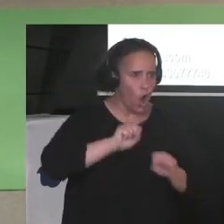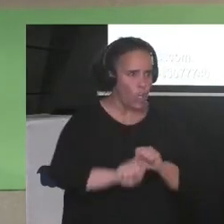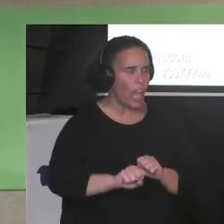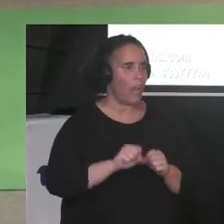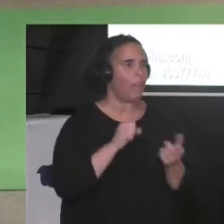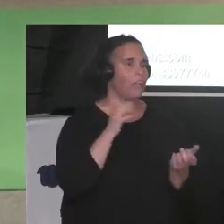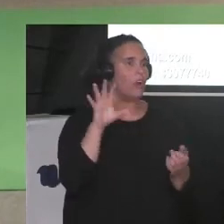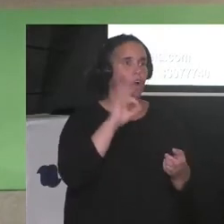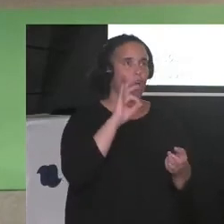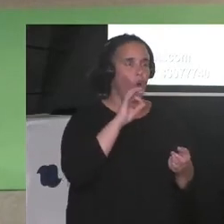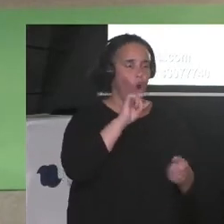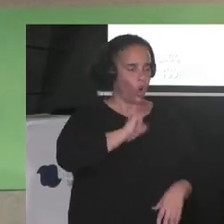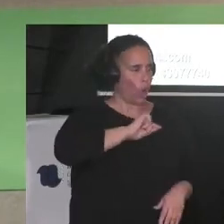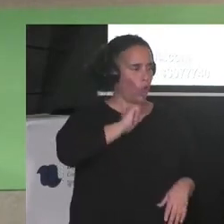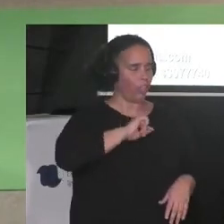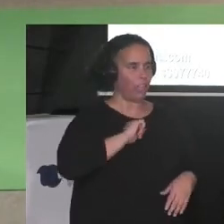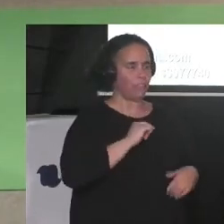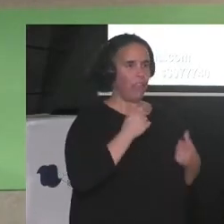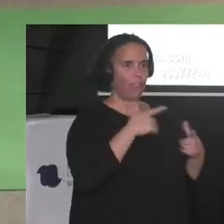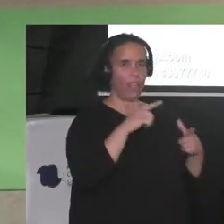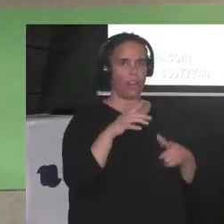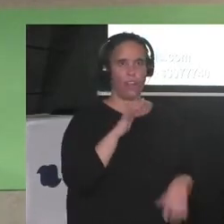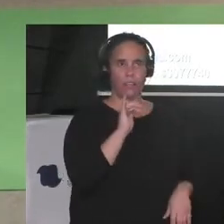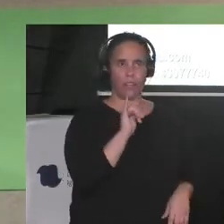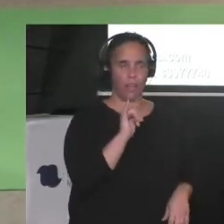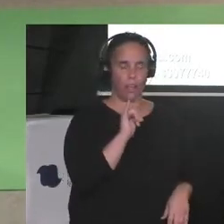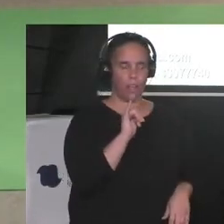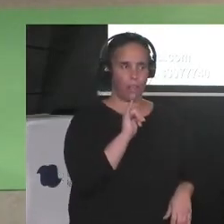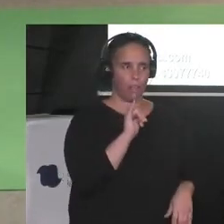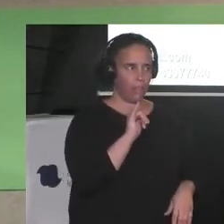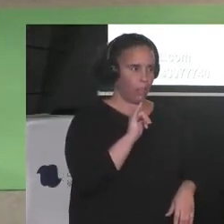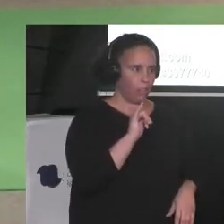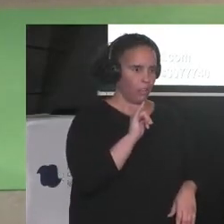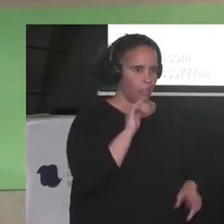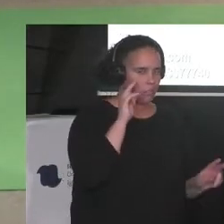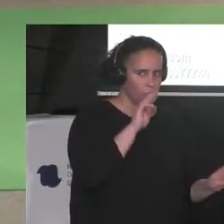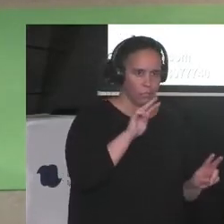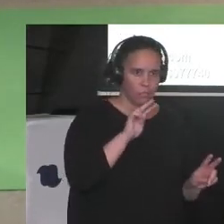clase? A veces tengo miedo, amigas, lo confieso, tengo miedo.